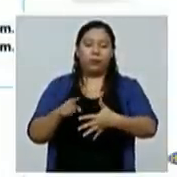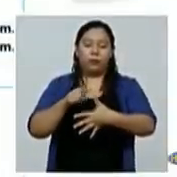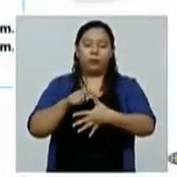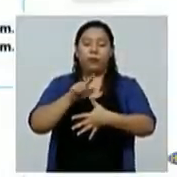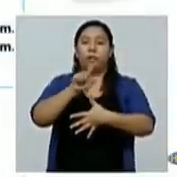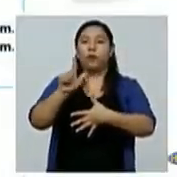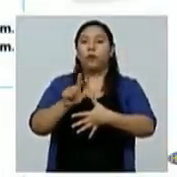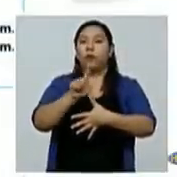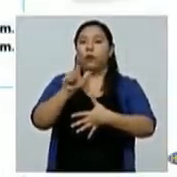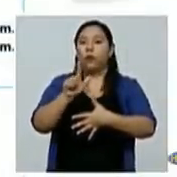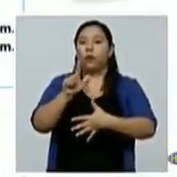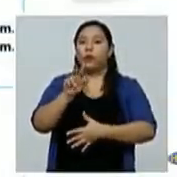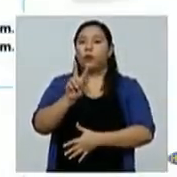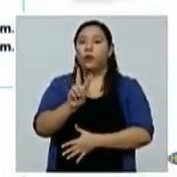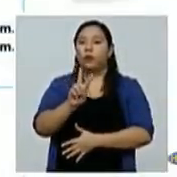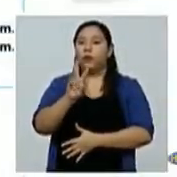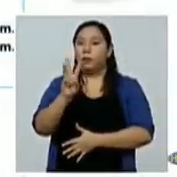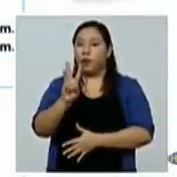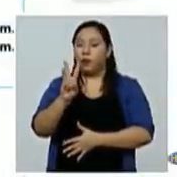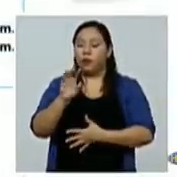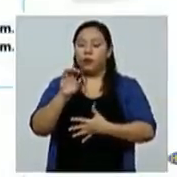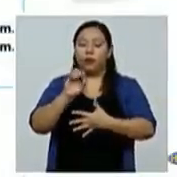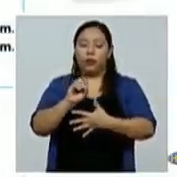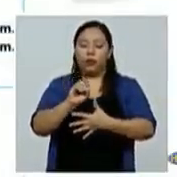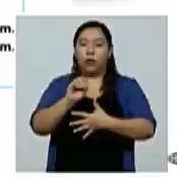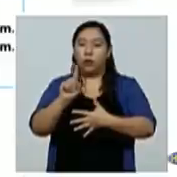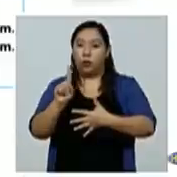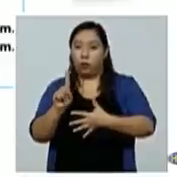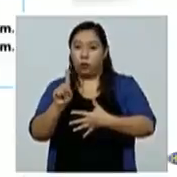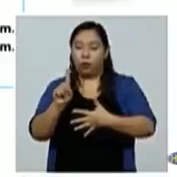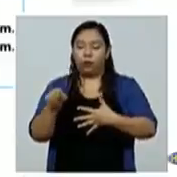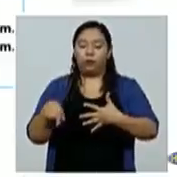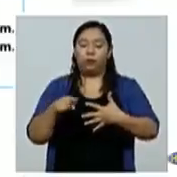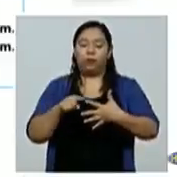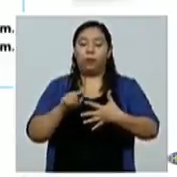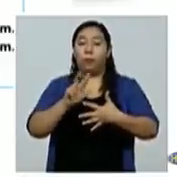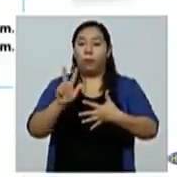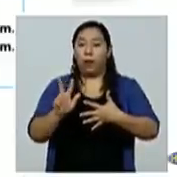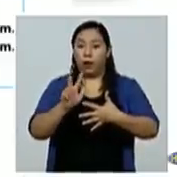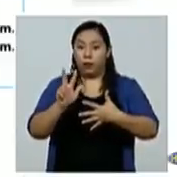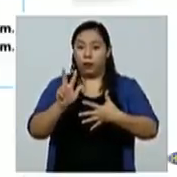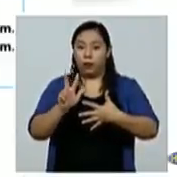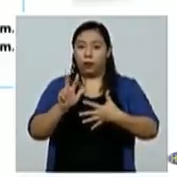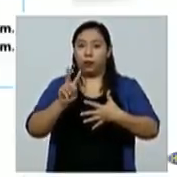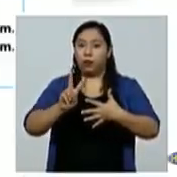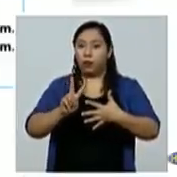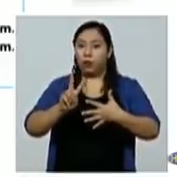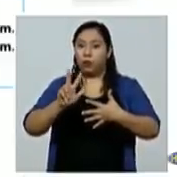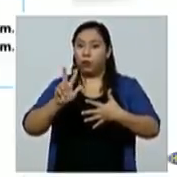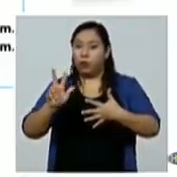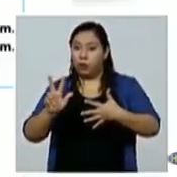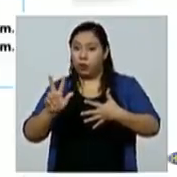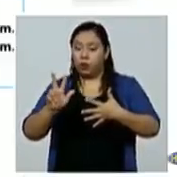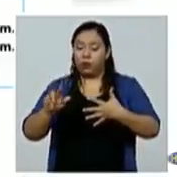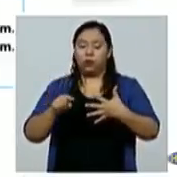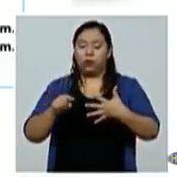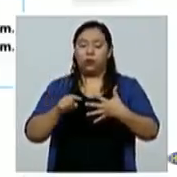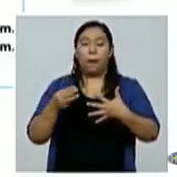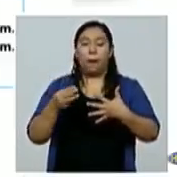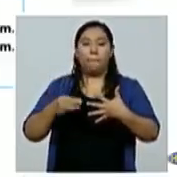Lunes, 26 de octubre, el 0 y el 1. Martes, 27 de octubre, el 2 y el 3.